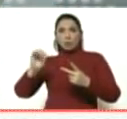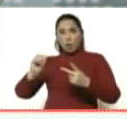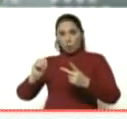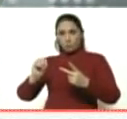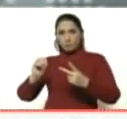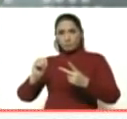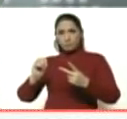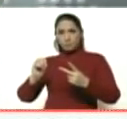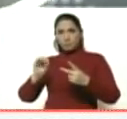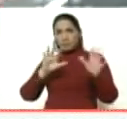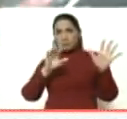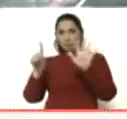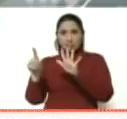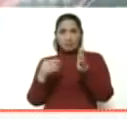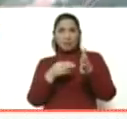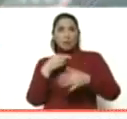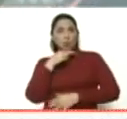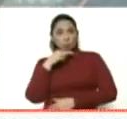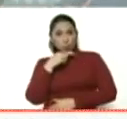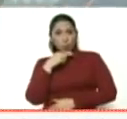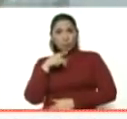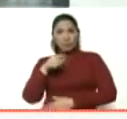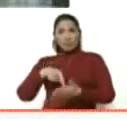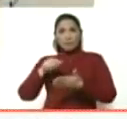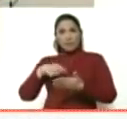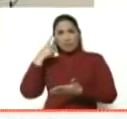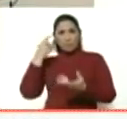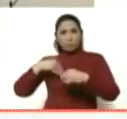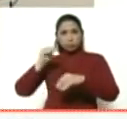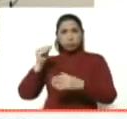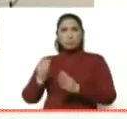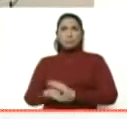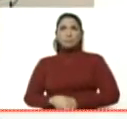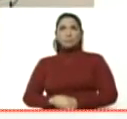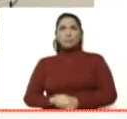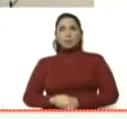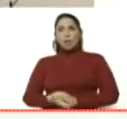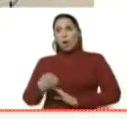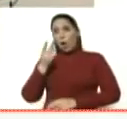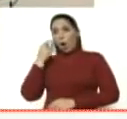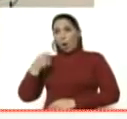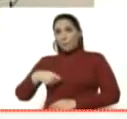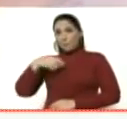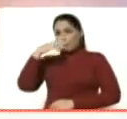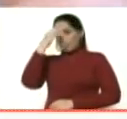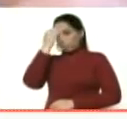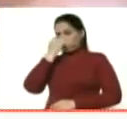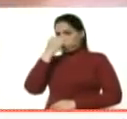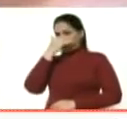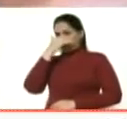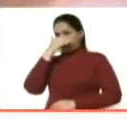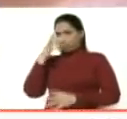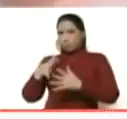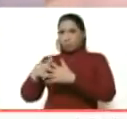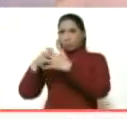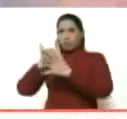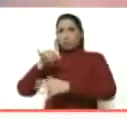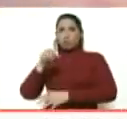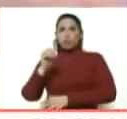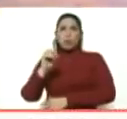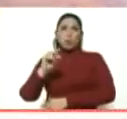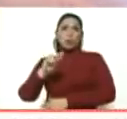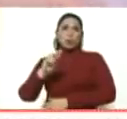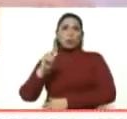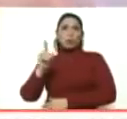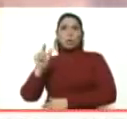El 16 de octubre fue esa firma que el señor mercenario estadounidense Jordan Rudow quiso ver al señor Guaidó